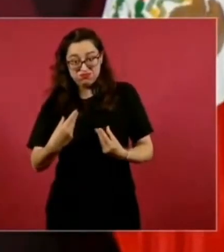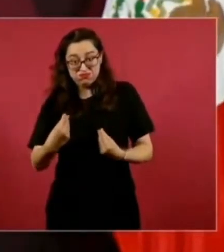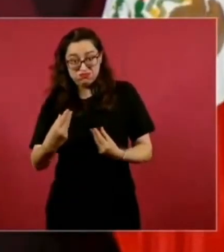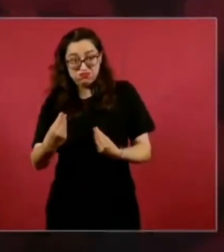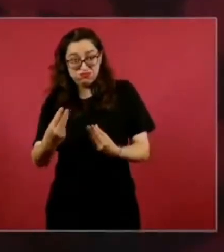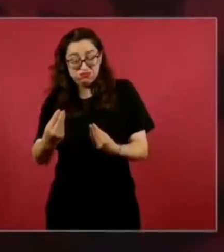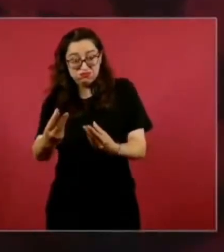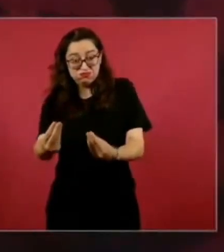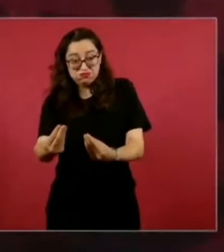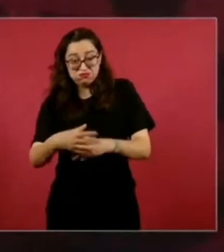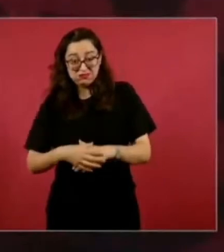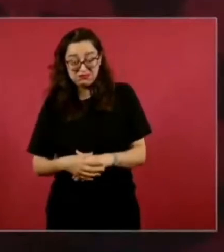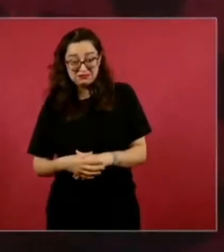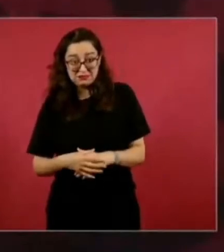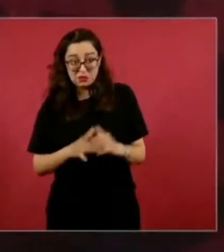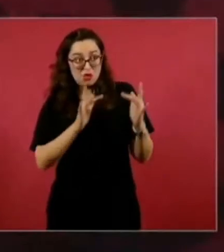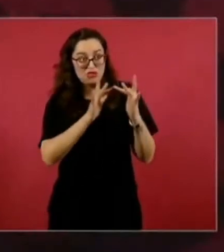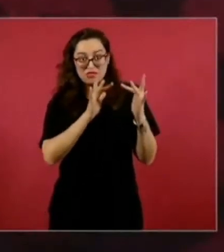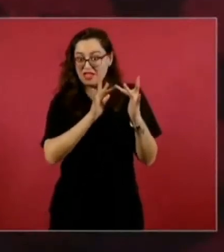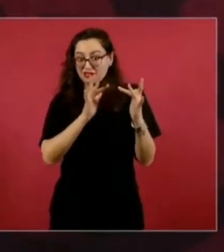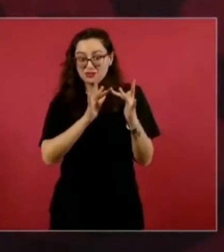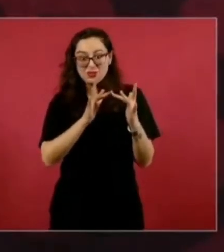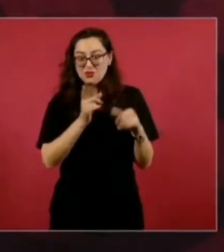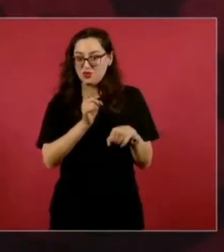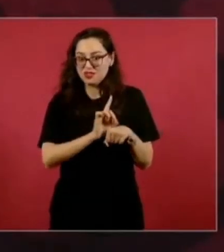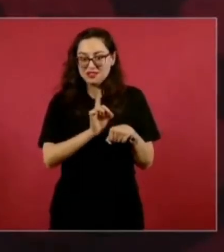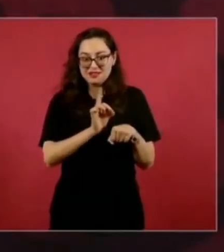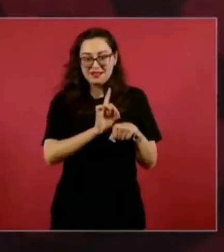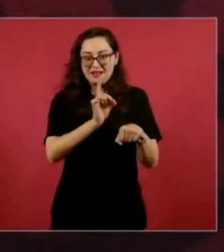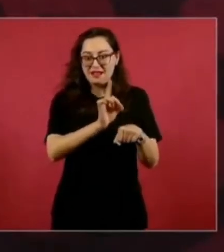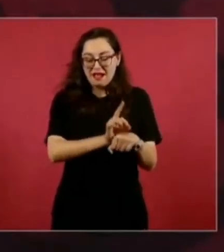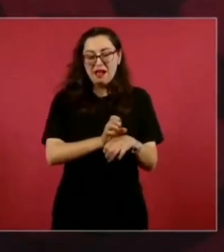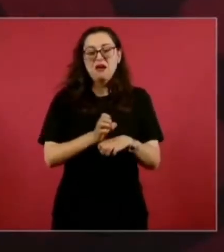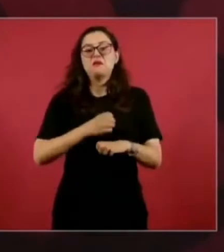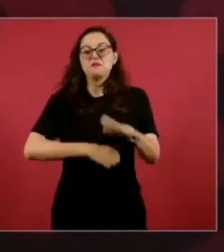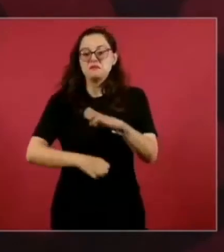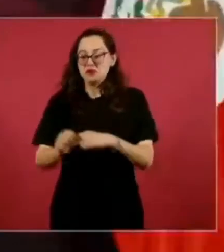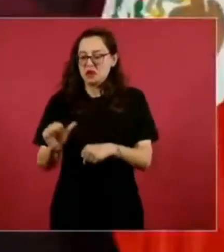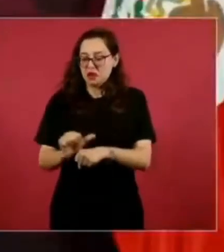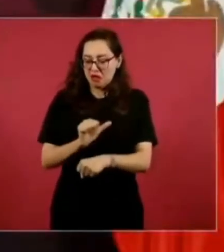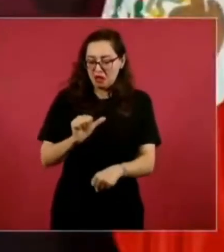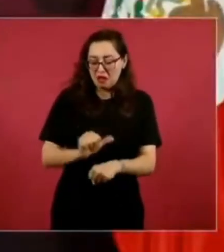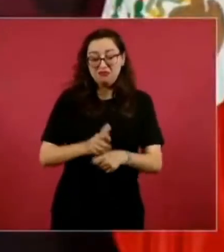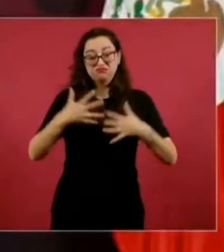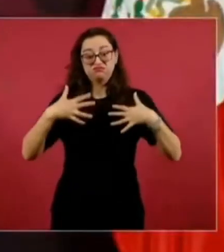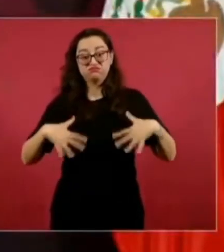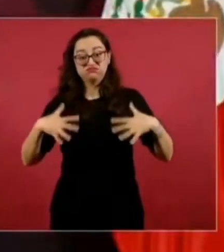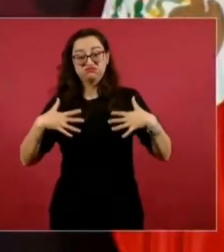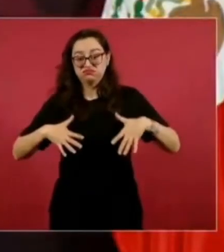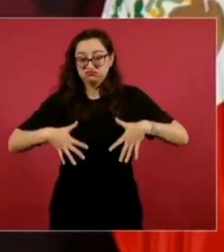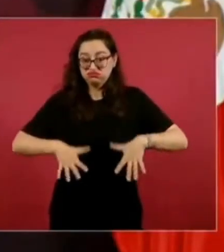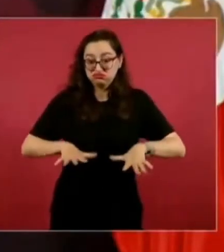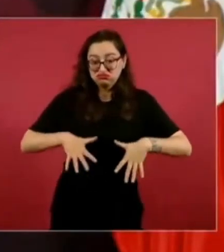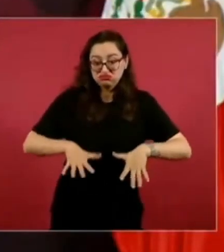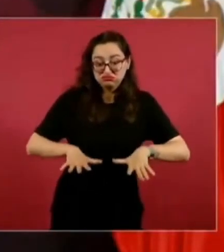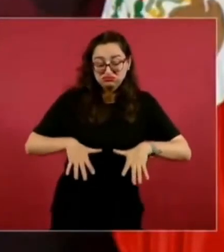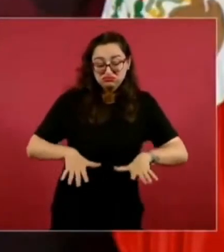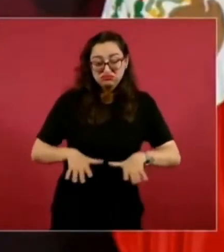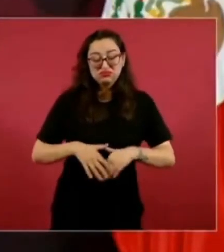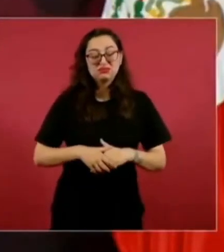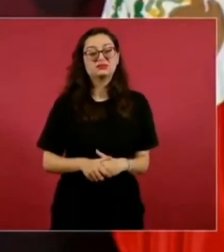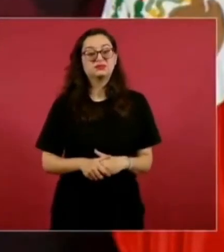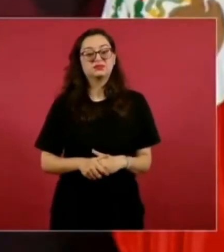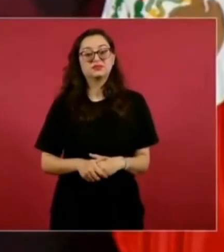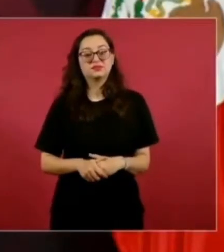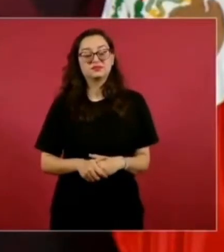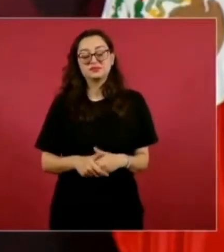¿Cuántas empresas automotrices, maquiladoras, empresas